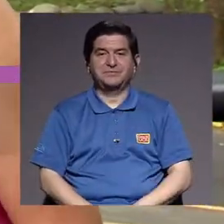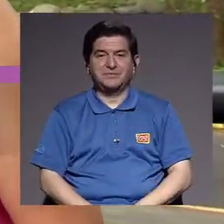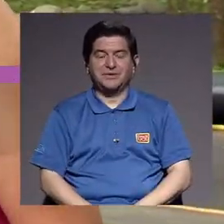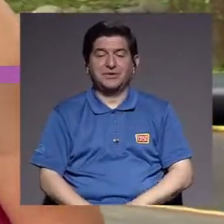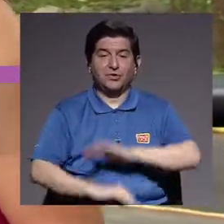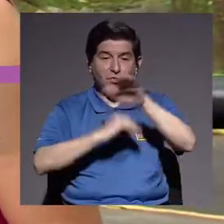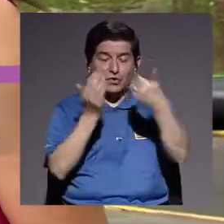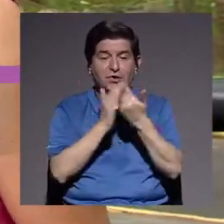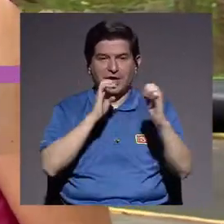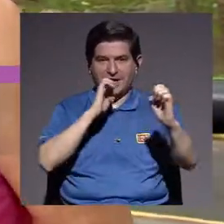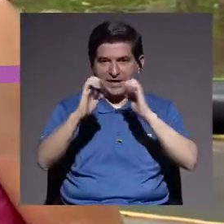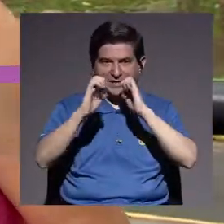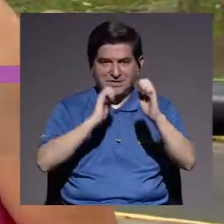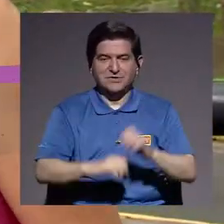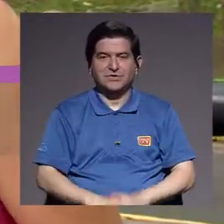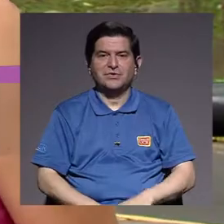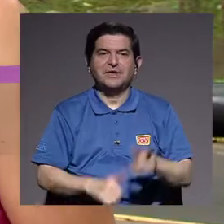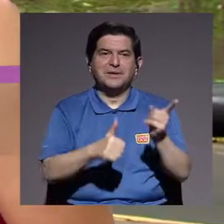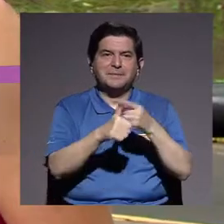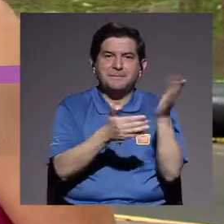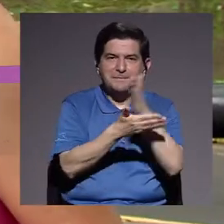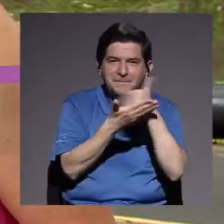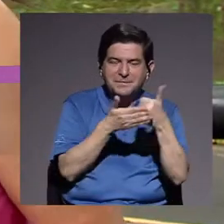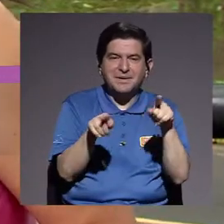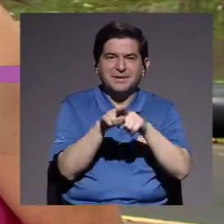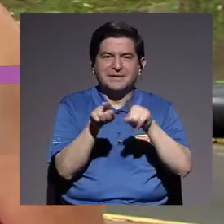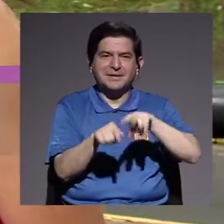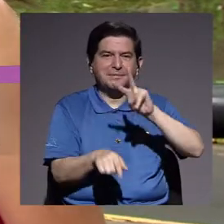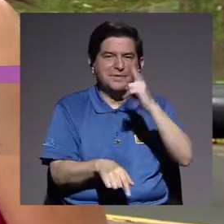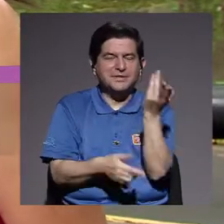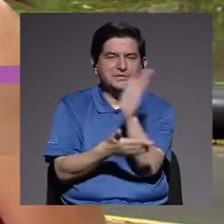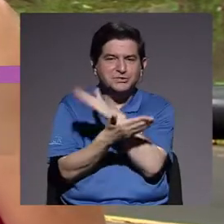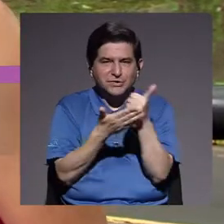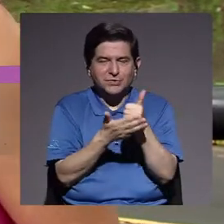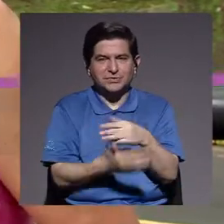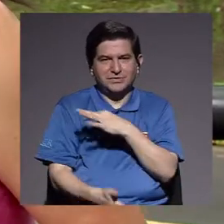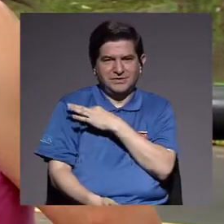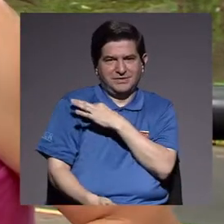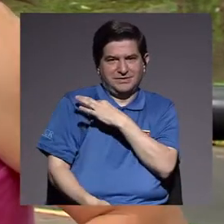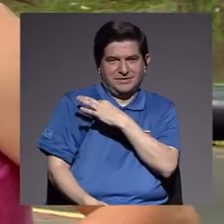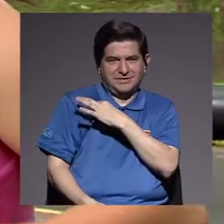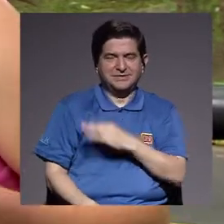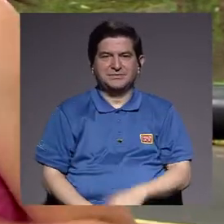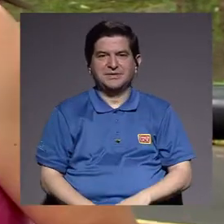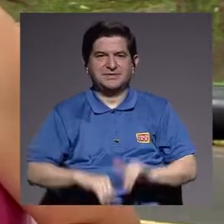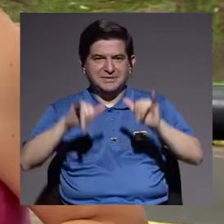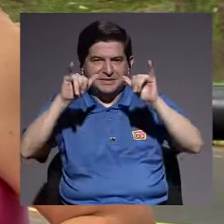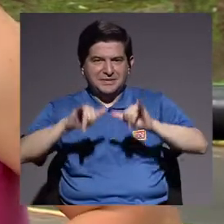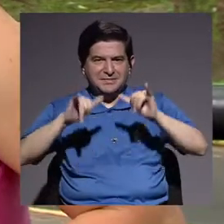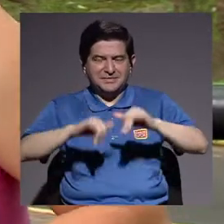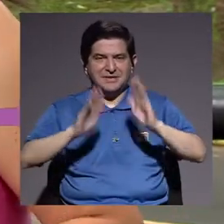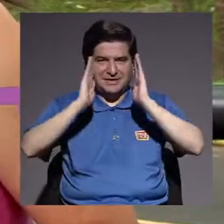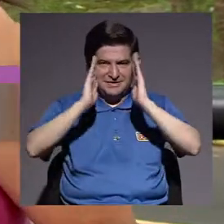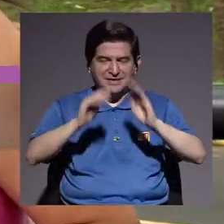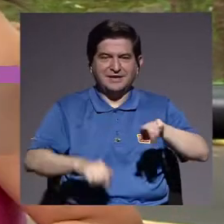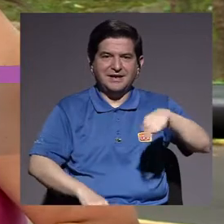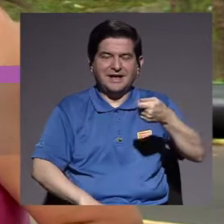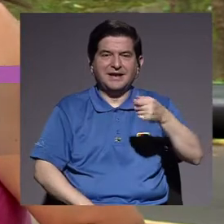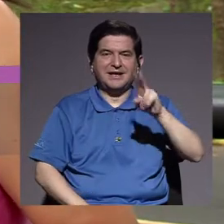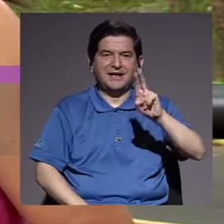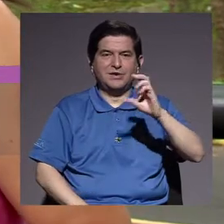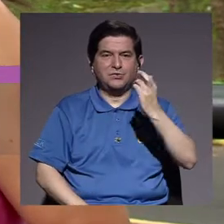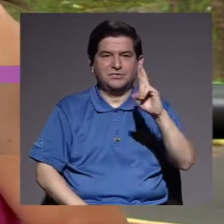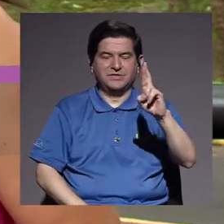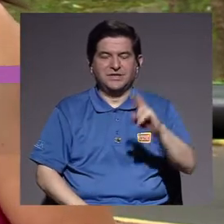durante toda esta entrevista, tanto en la primera parte como en esta segunda parte. Los invito a que se mantengan también en Sintonía de